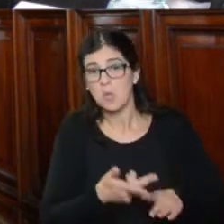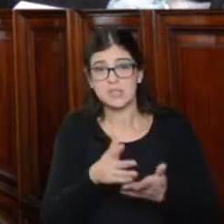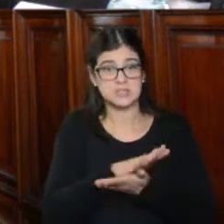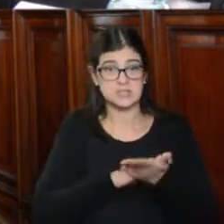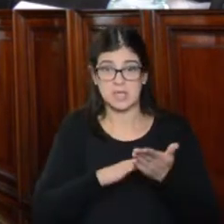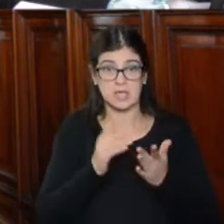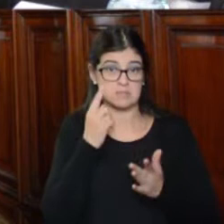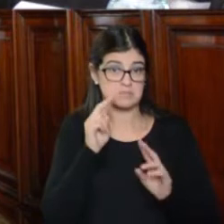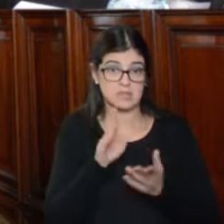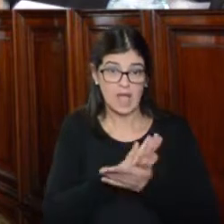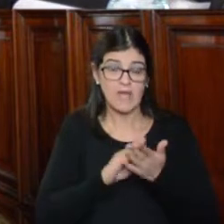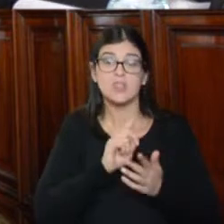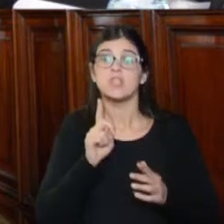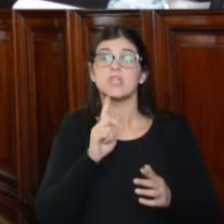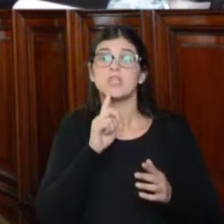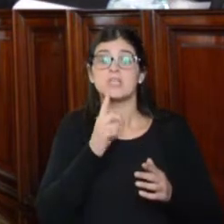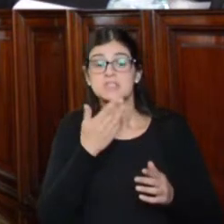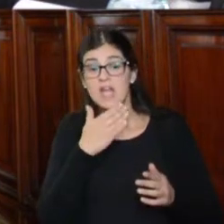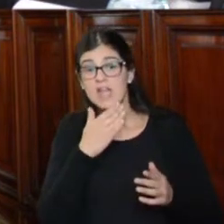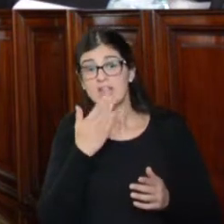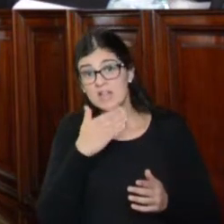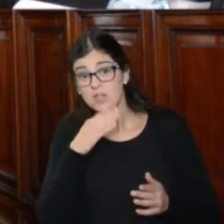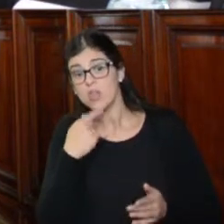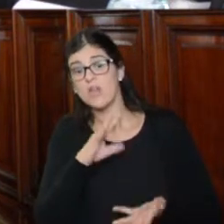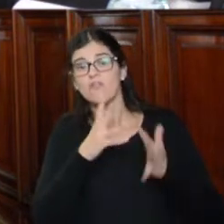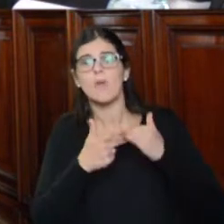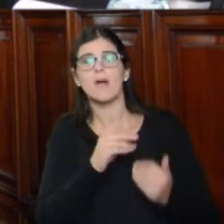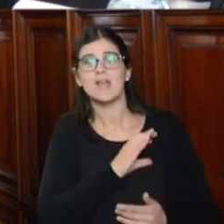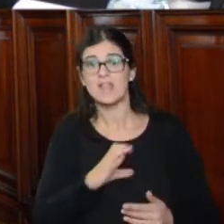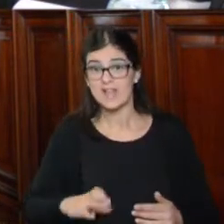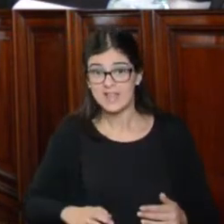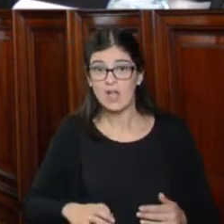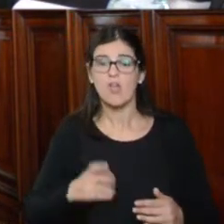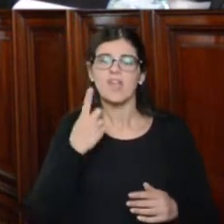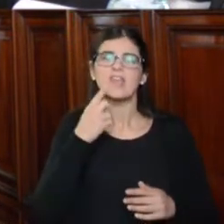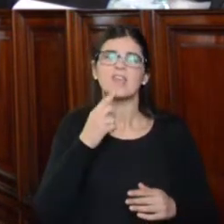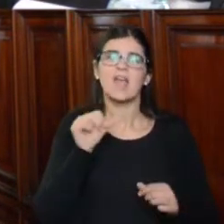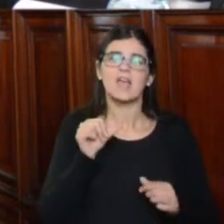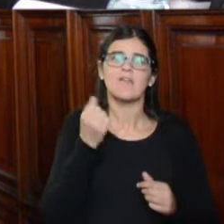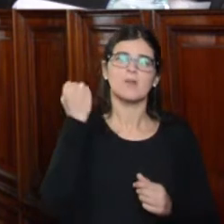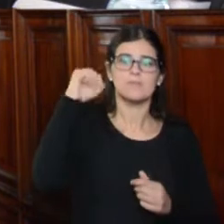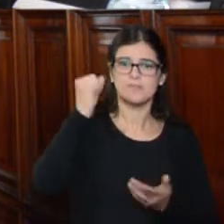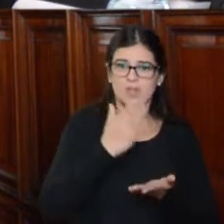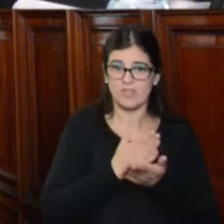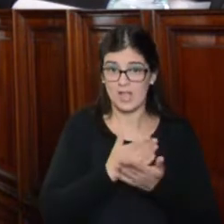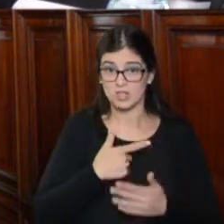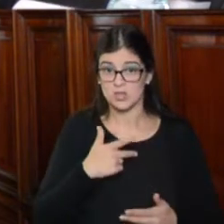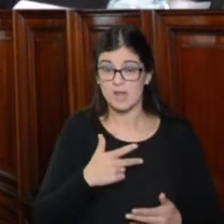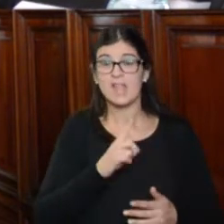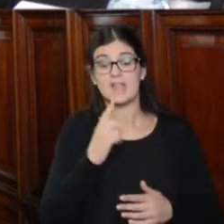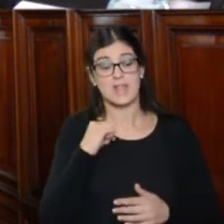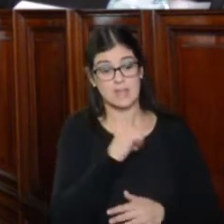tipo ni se han traducido en acciones concretas del Estado que vayan en desmedro de los derechos laborales, ni